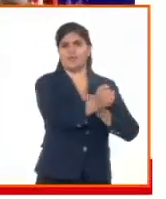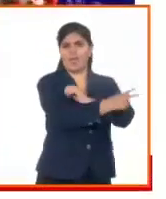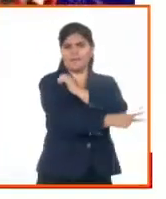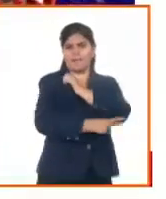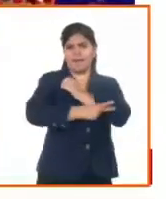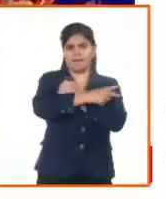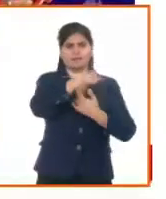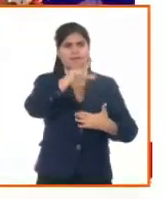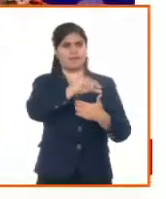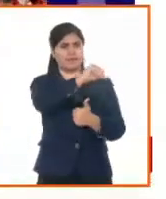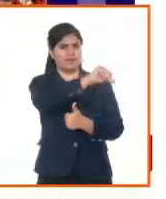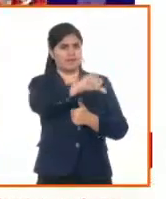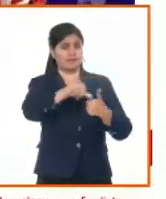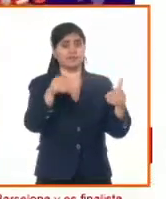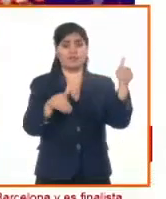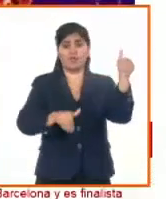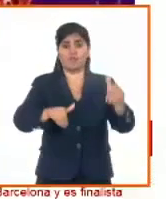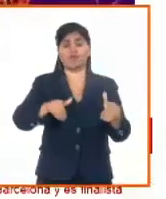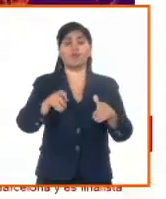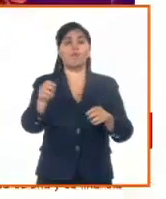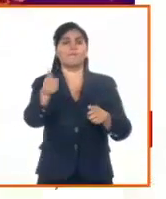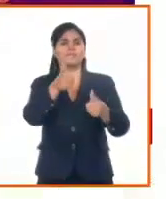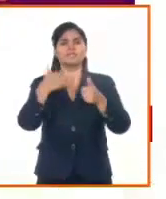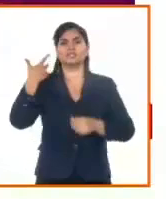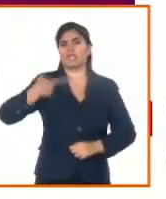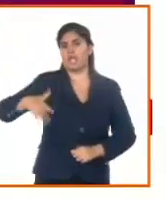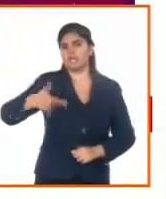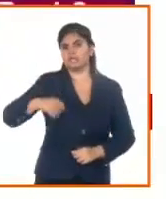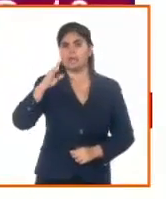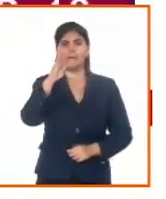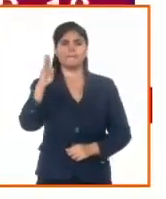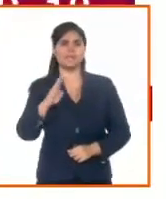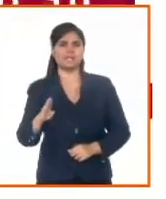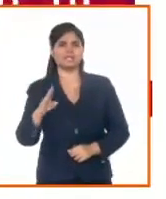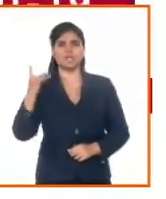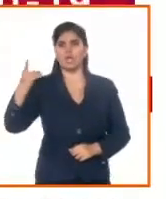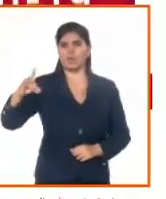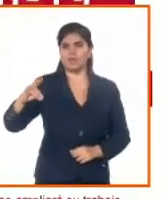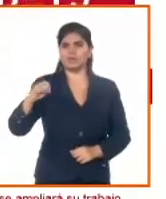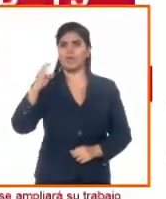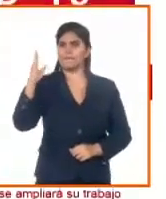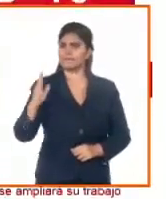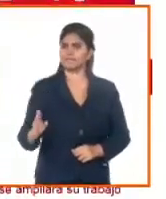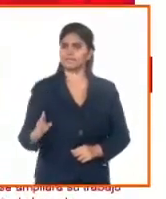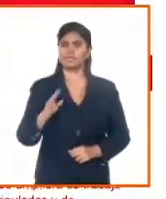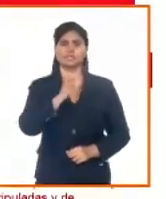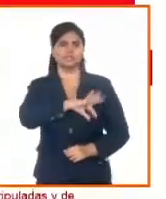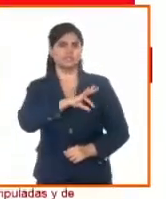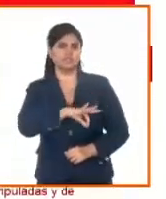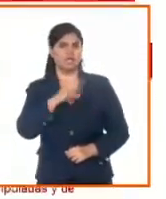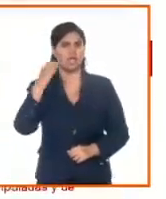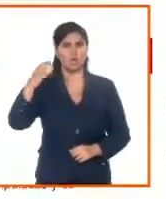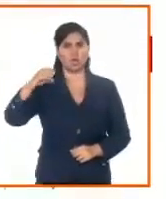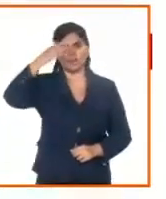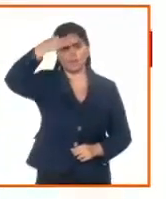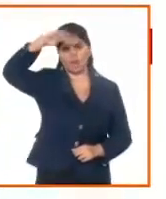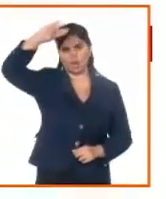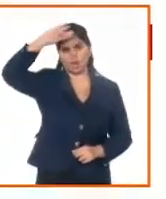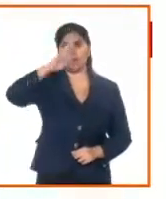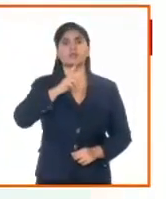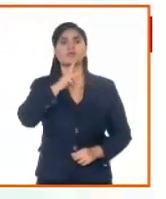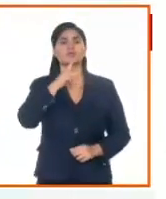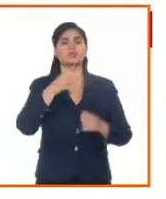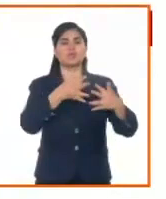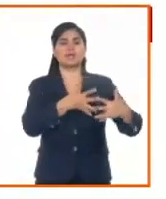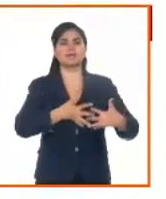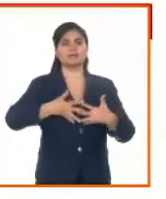de jefes de Estado y de gobierno de Argentina, Belice, Bolivia, Brasil, Chile, Colombia, Cuba, Honduras, Estados